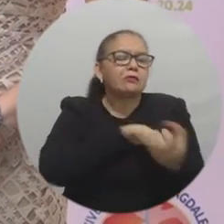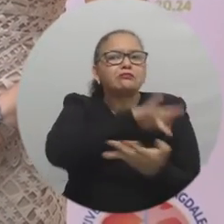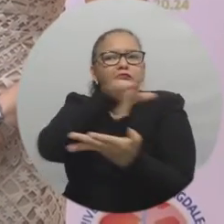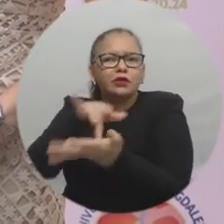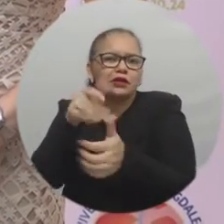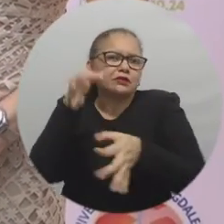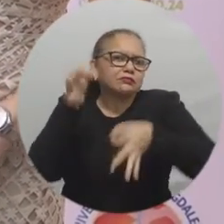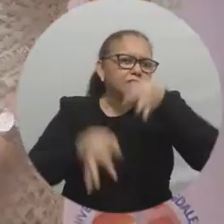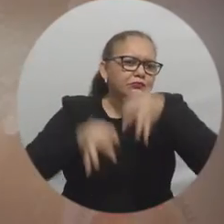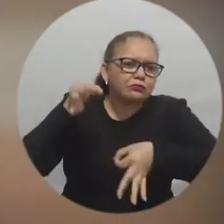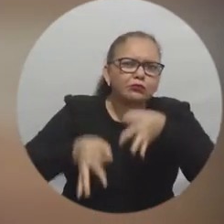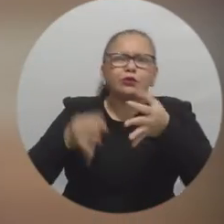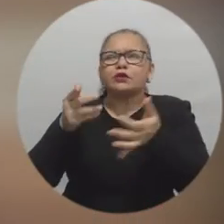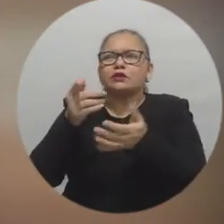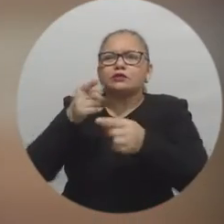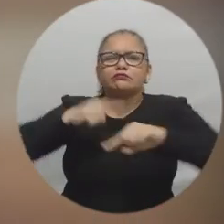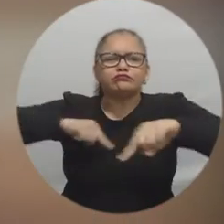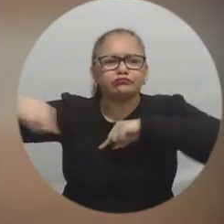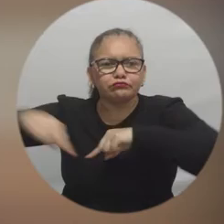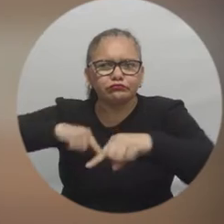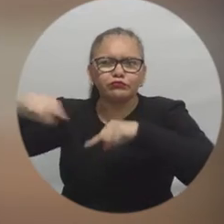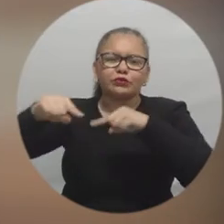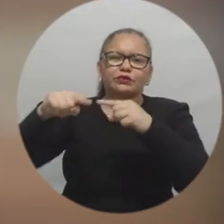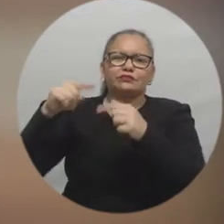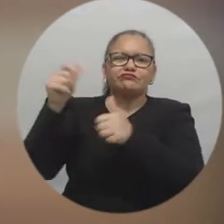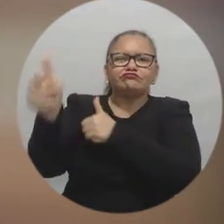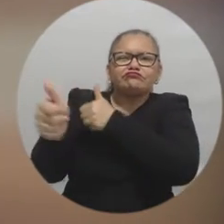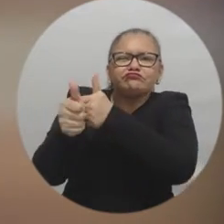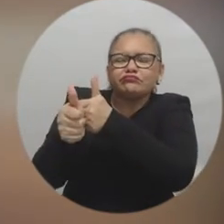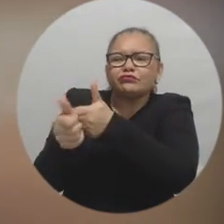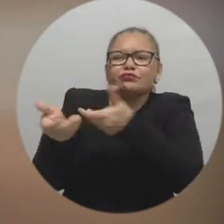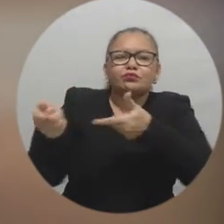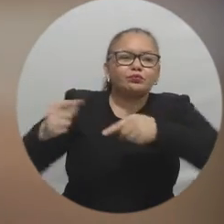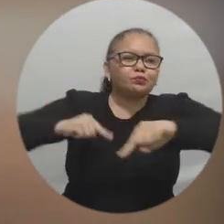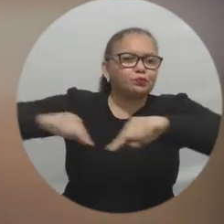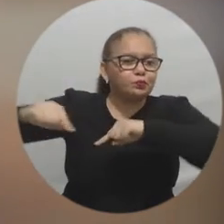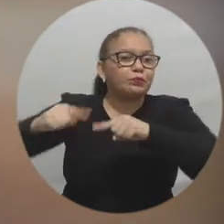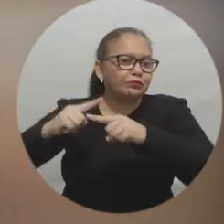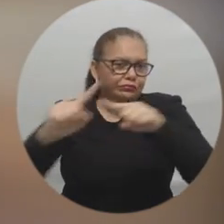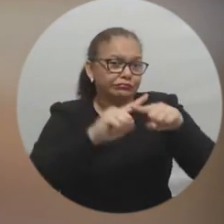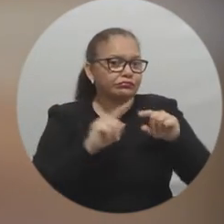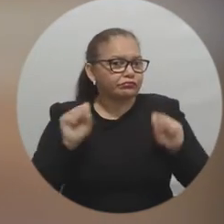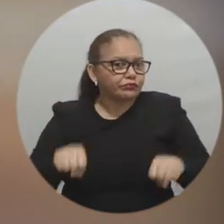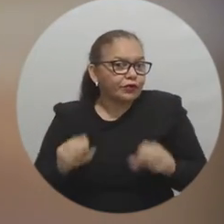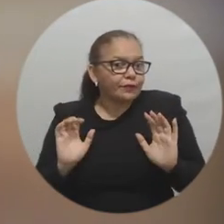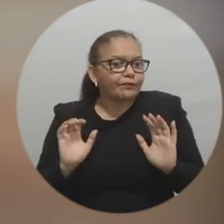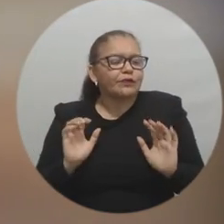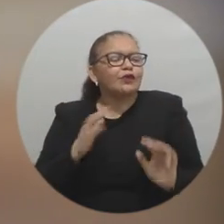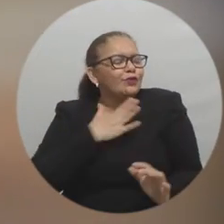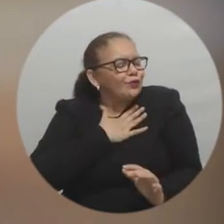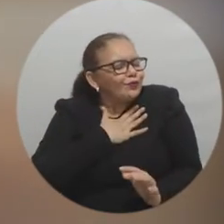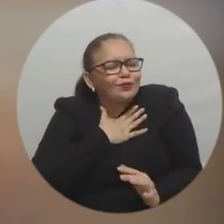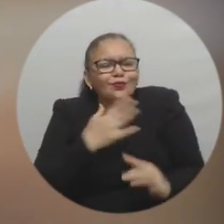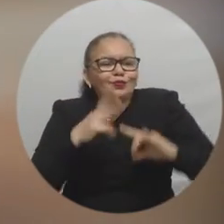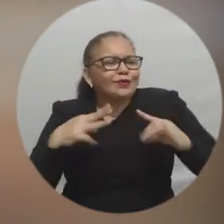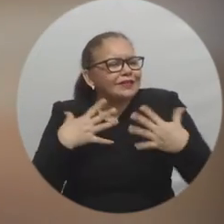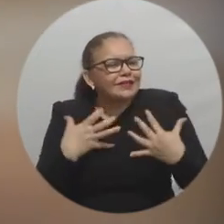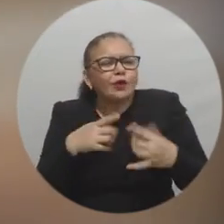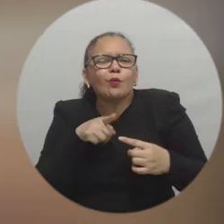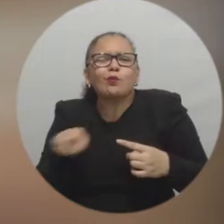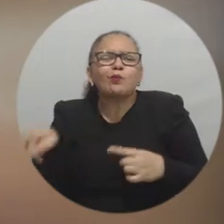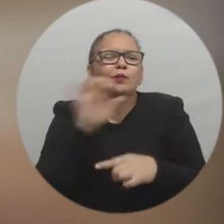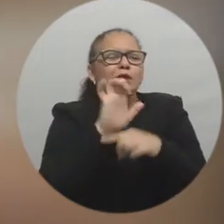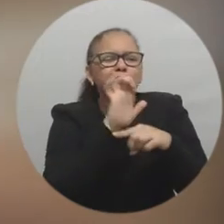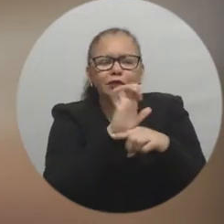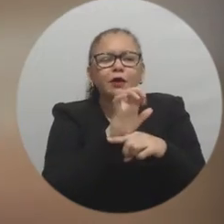hacer en otras áreas, en otros campos de apoyo administrativo, en ingeniería, en asistencia jurídica. Es decir, tratar del espíritu de lo que hemos hecho, de cooperar con todas las